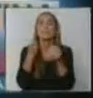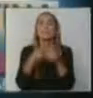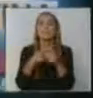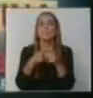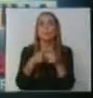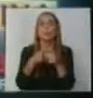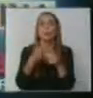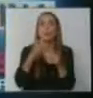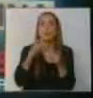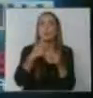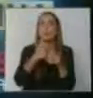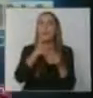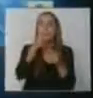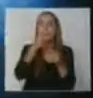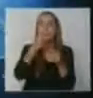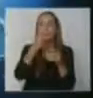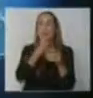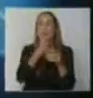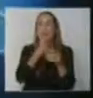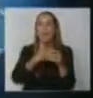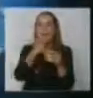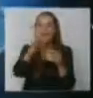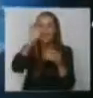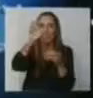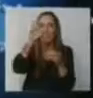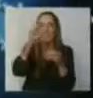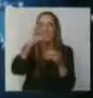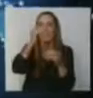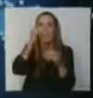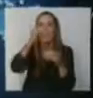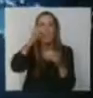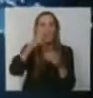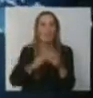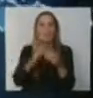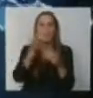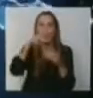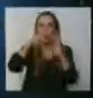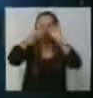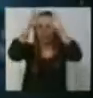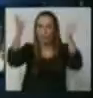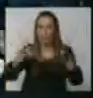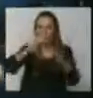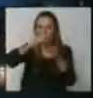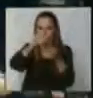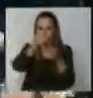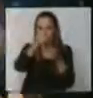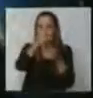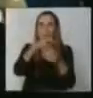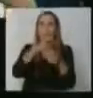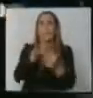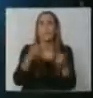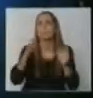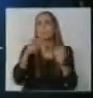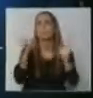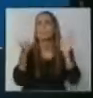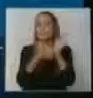calefones. Por eso la ley del calefón. En Argentina hay 6 millones de calefones con un consumo total y constante